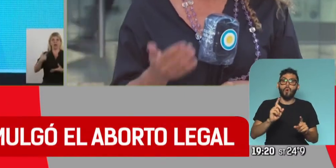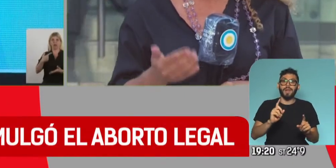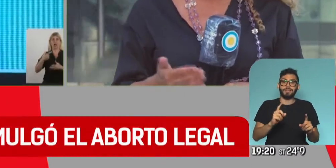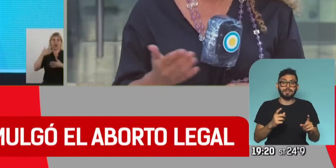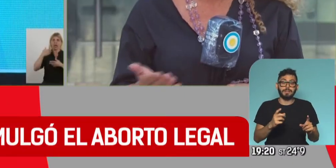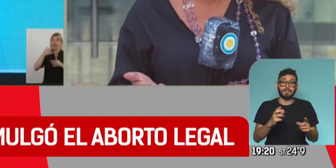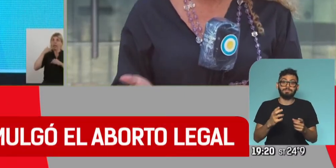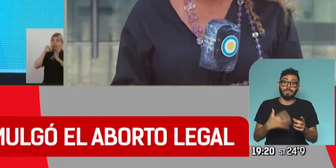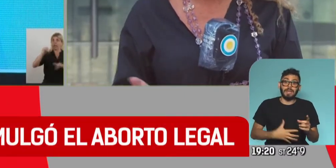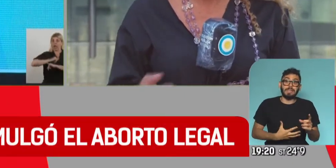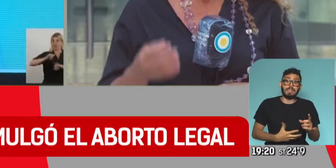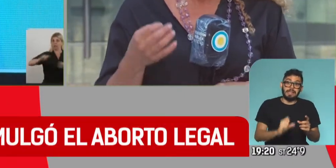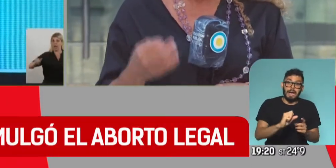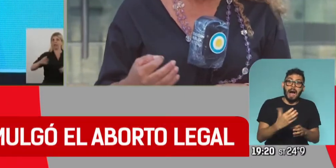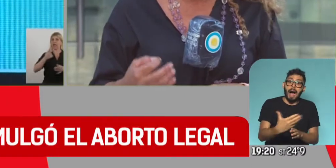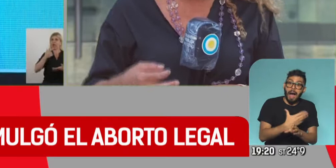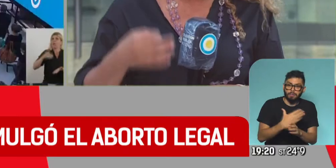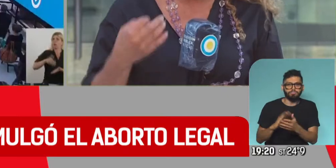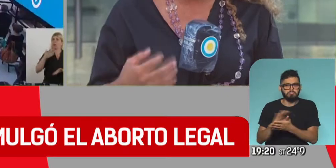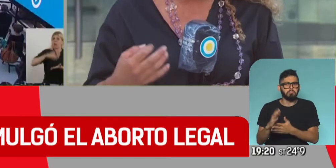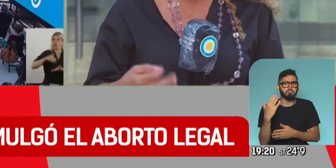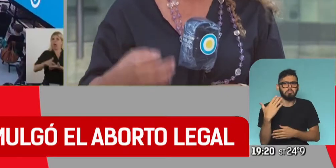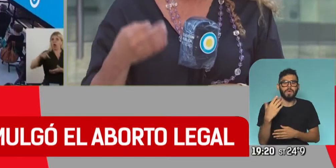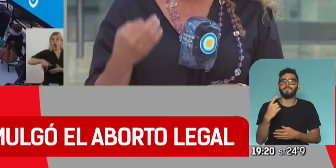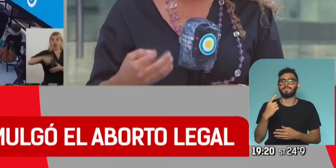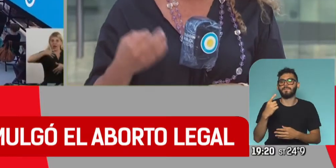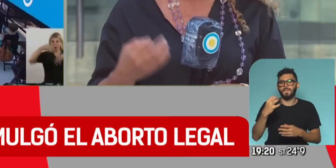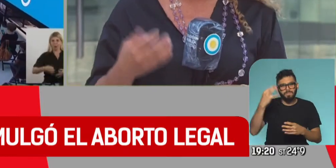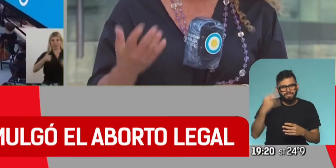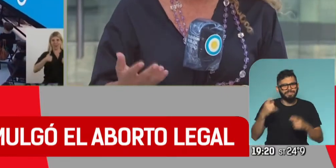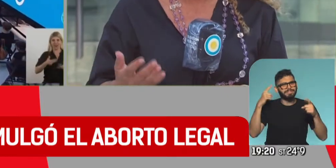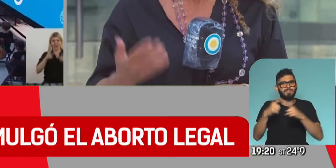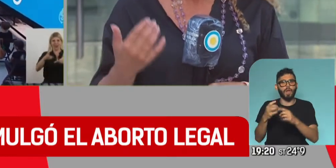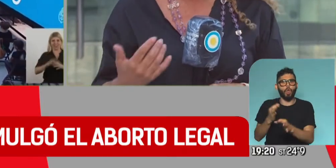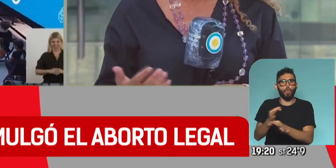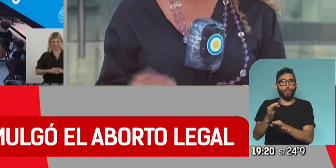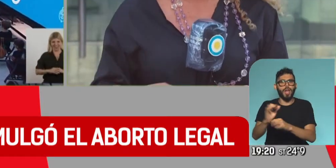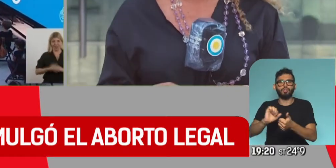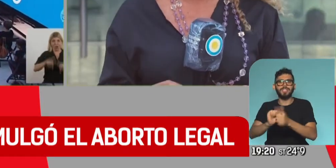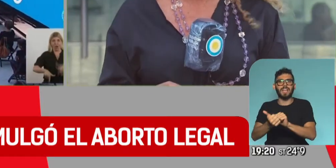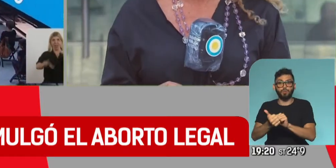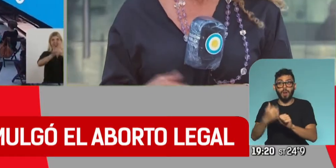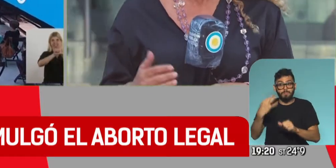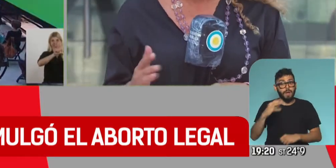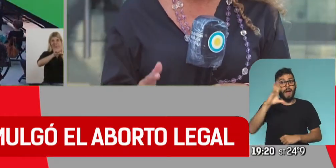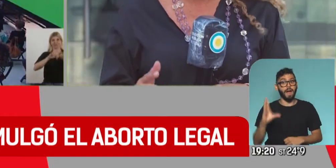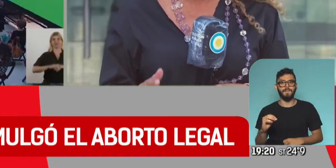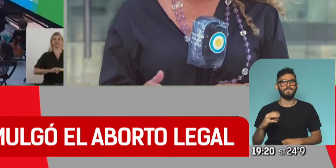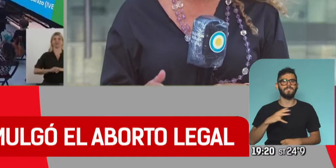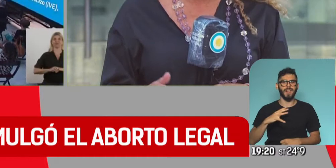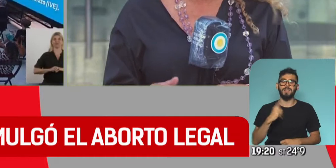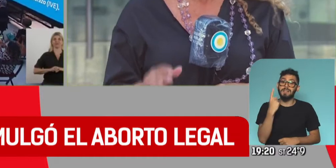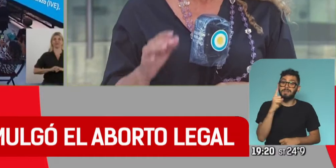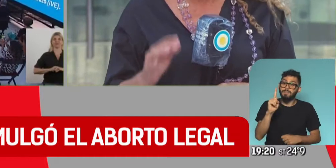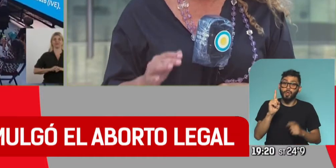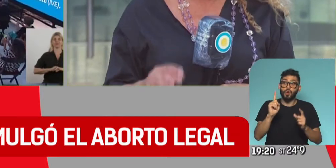interrupción voluntaria del embarazo, principalmente a partir de una buena educación sexual, que es lo que falta en el país. Pero como se